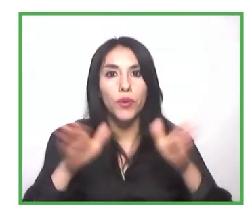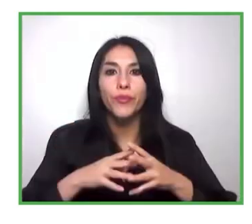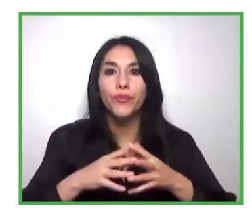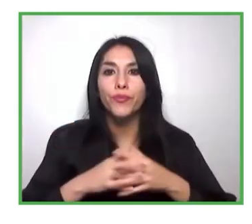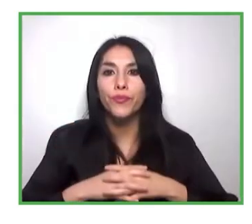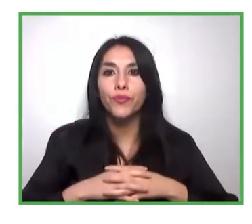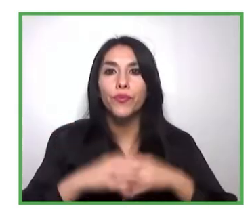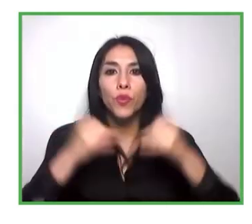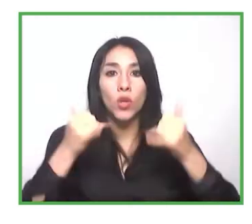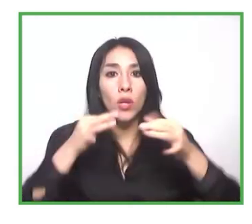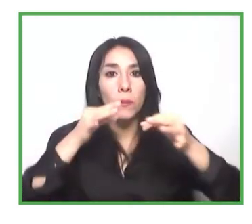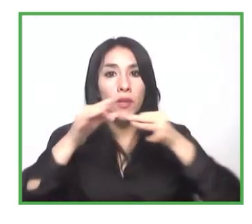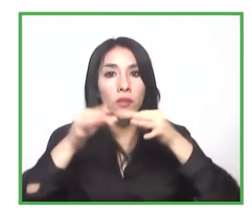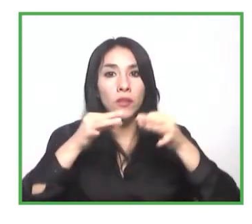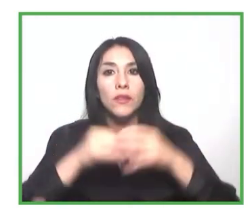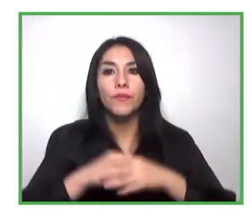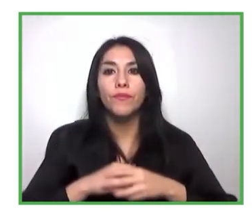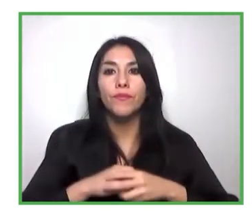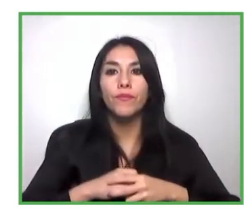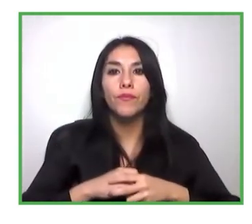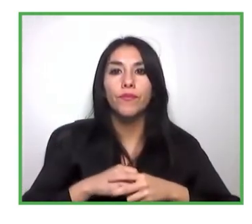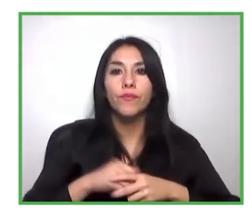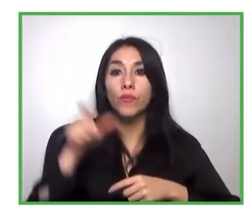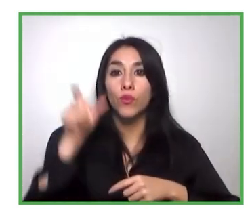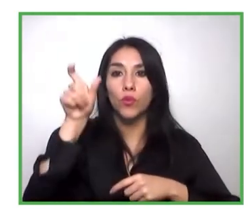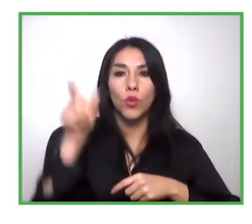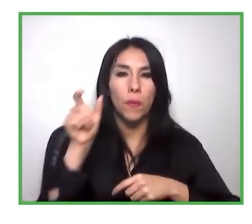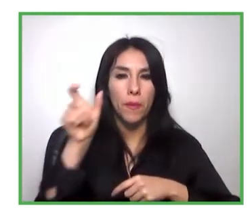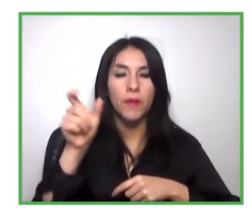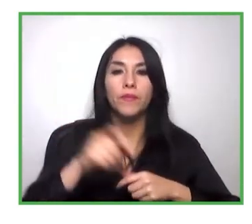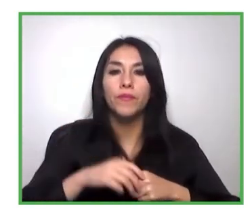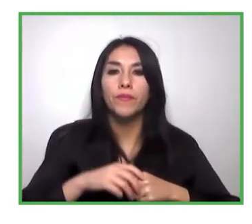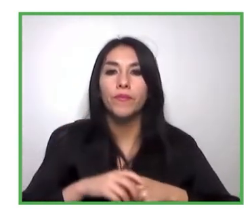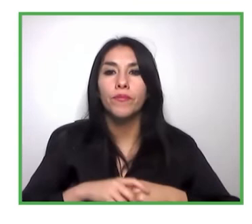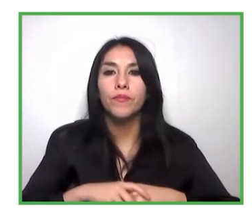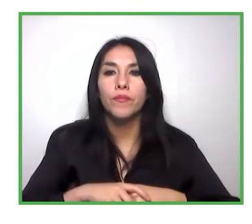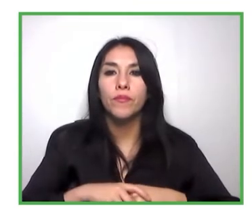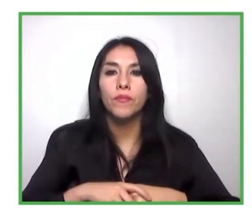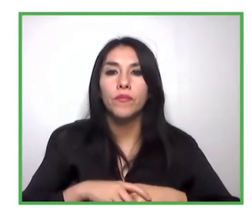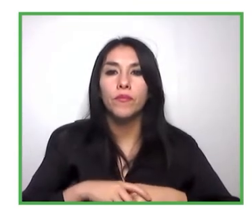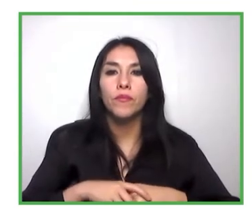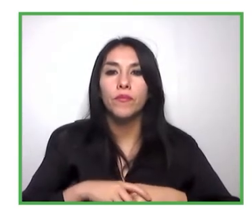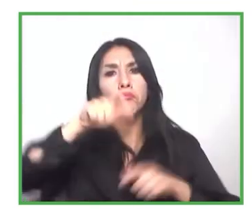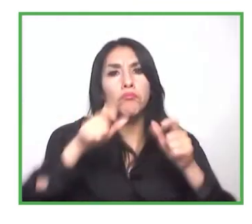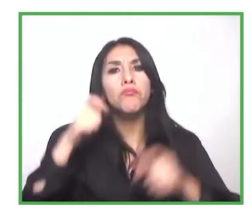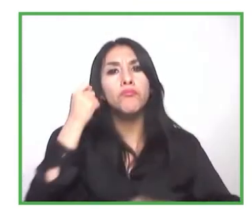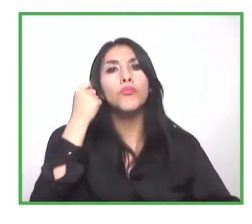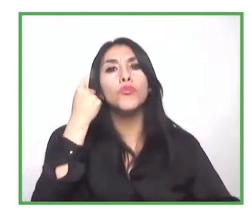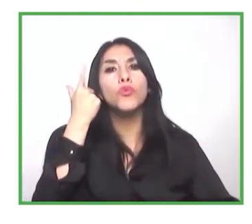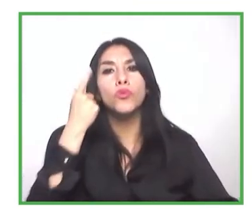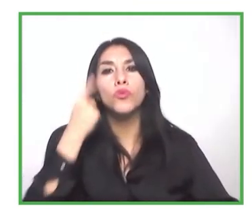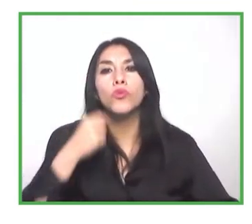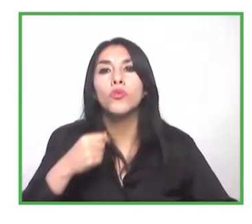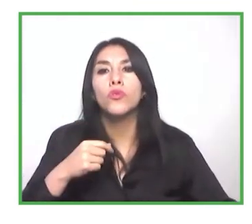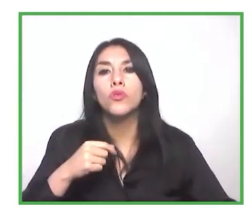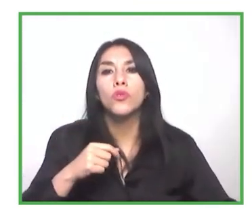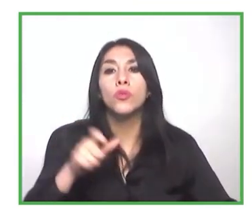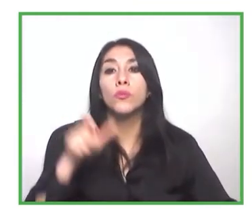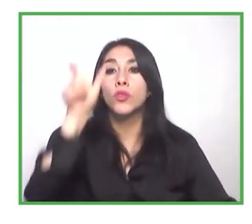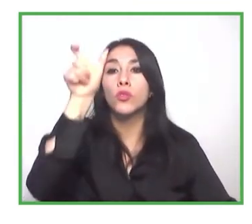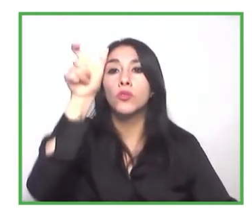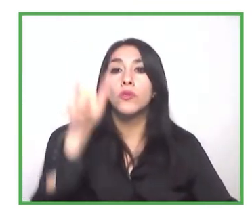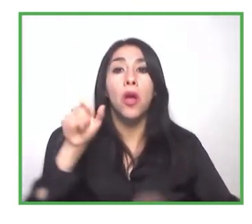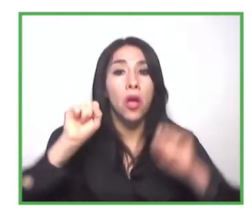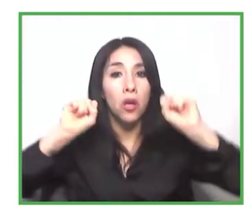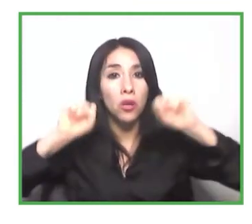si entendemos el valor que las personas con discapacidad pueden aportar a las organizaciones, desde ahí podemos construir